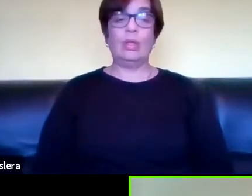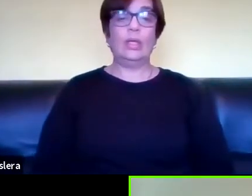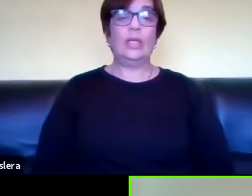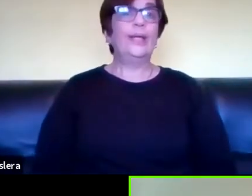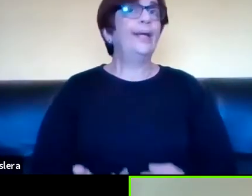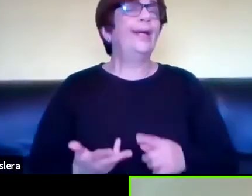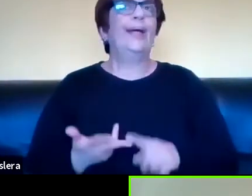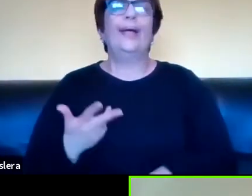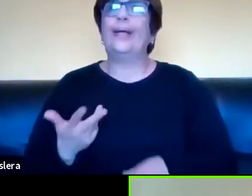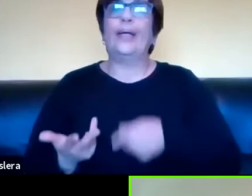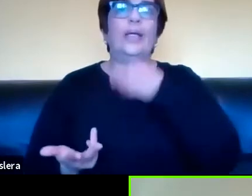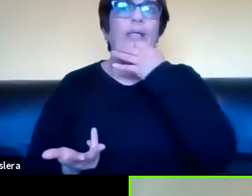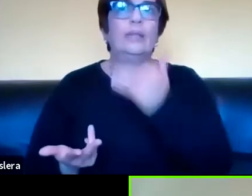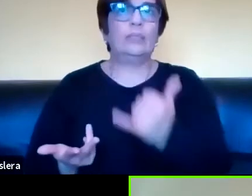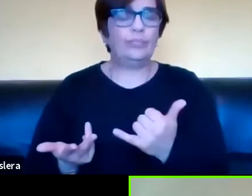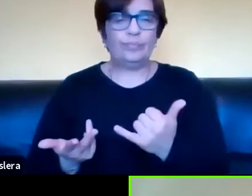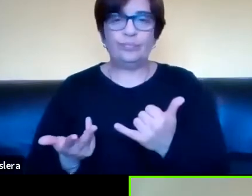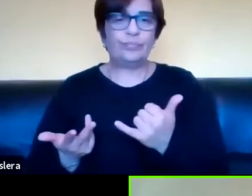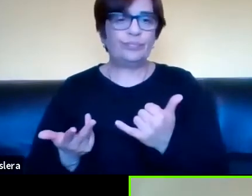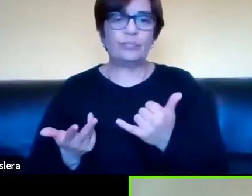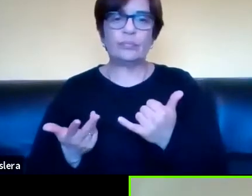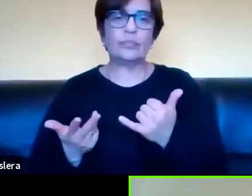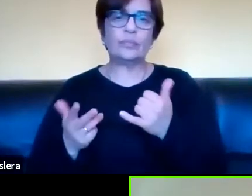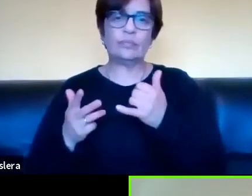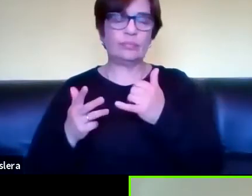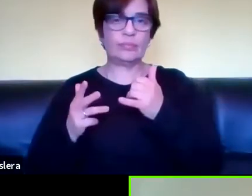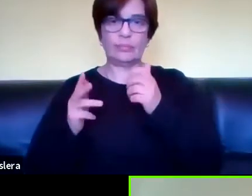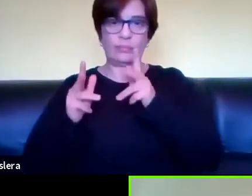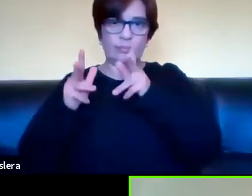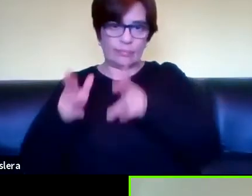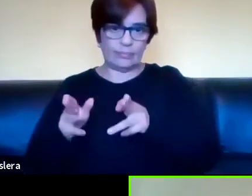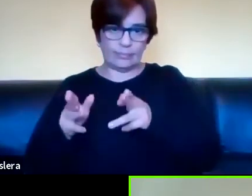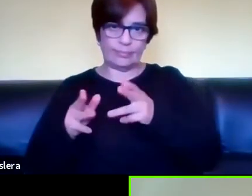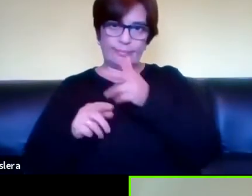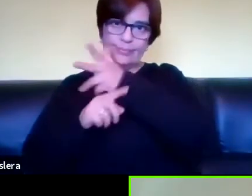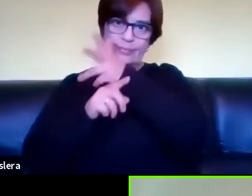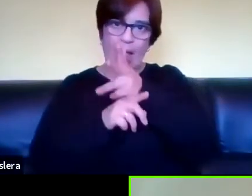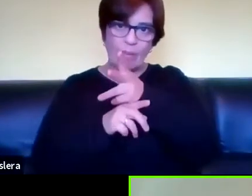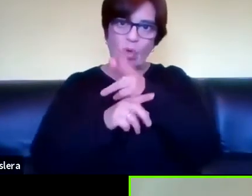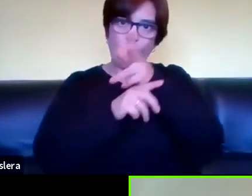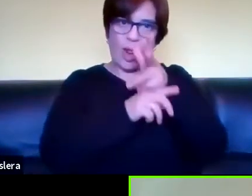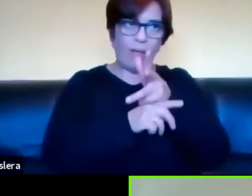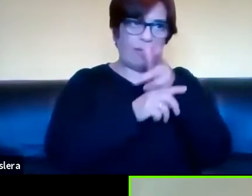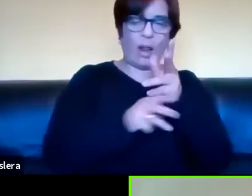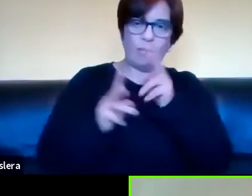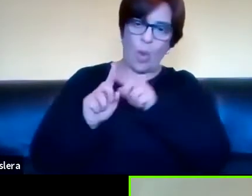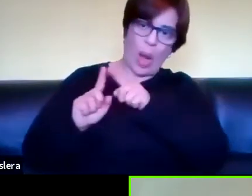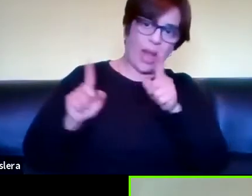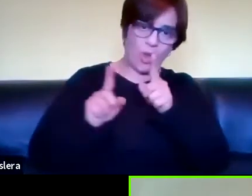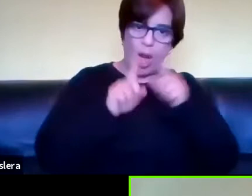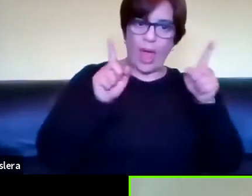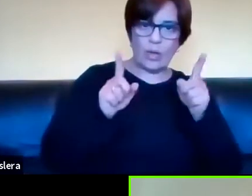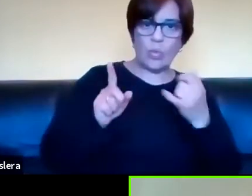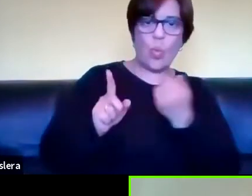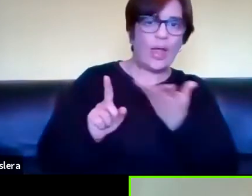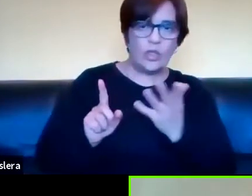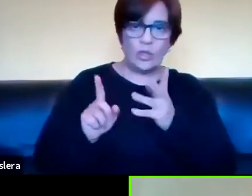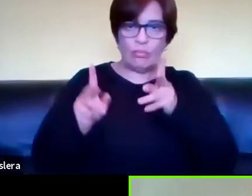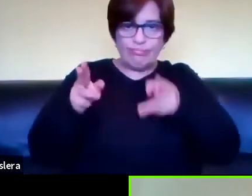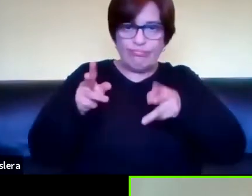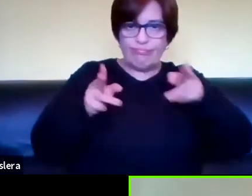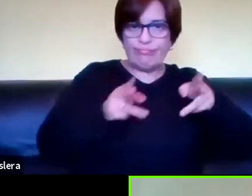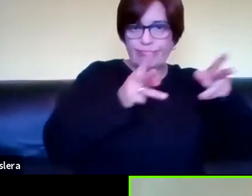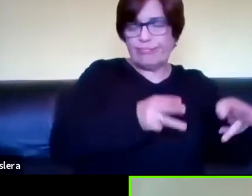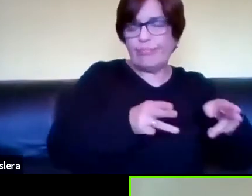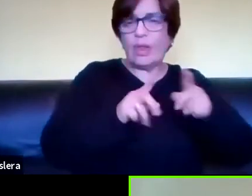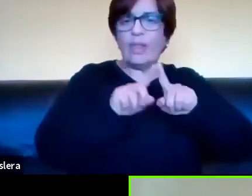¿cómo son por ejemplo los distintos segmentos que yo puedo grabar? ¿qué longitud tienen que tener? ¿qué diferencia hay